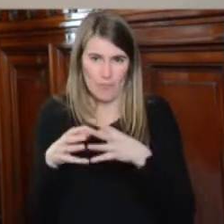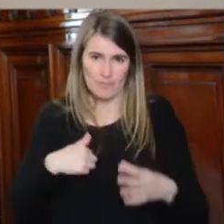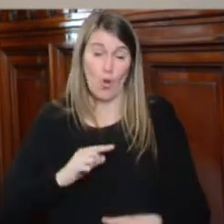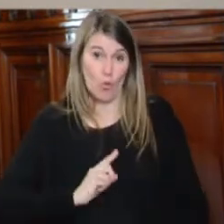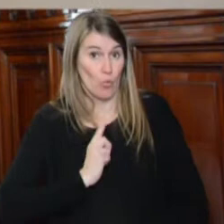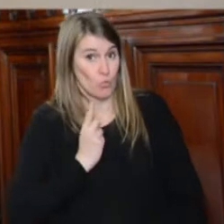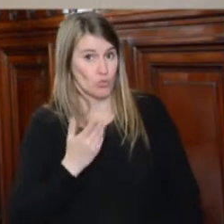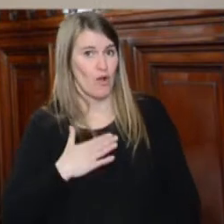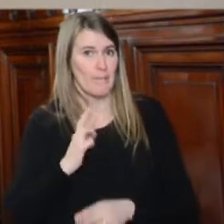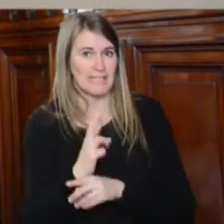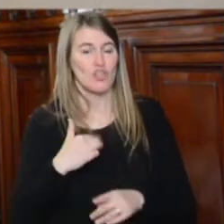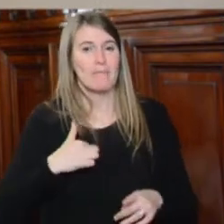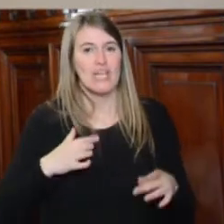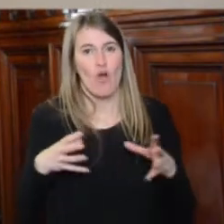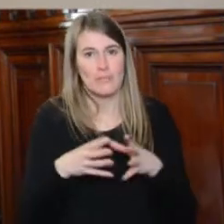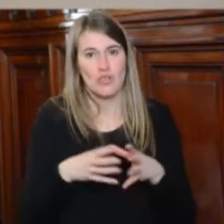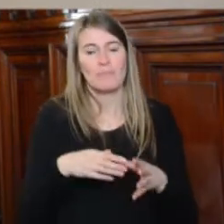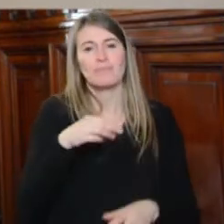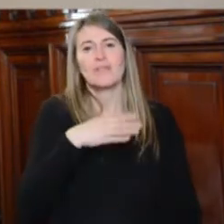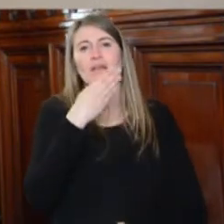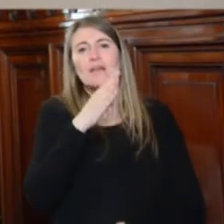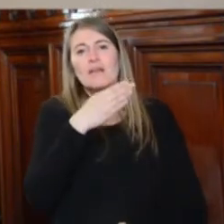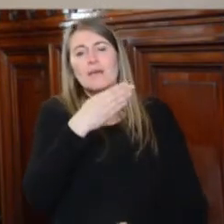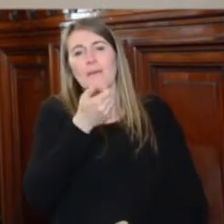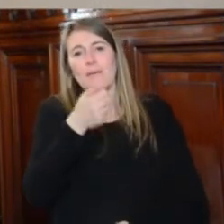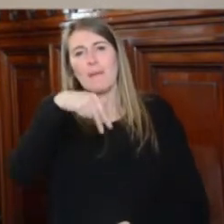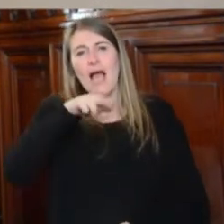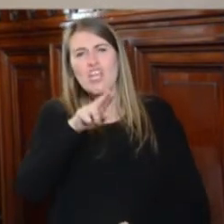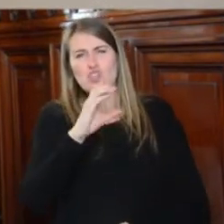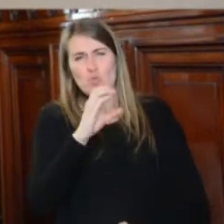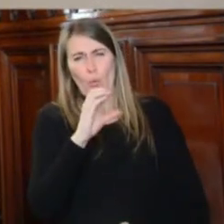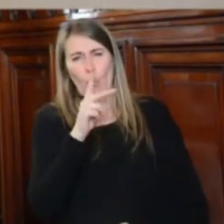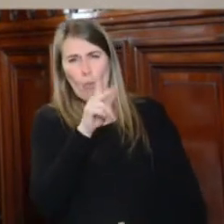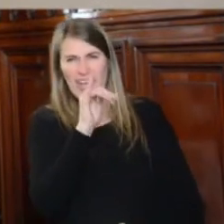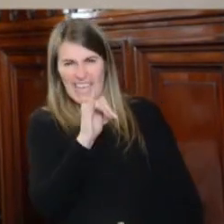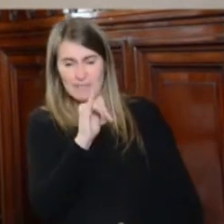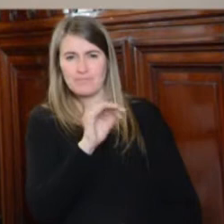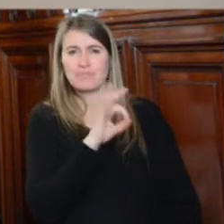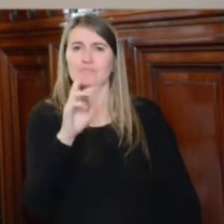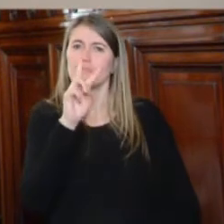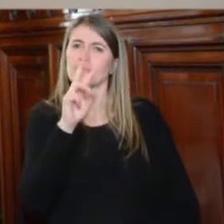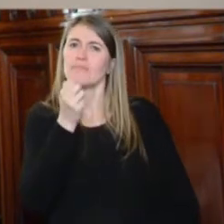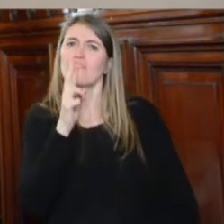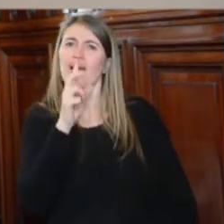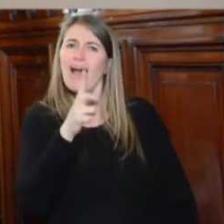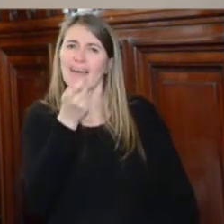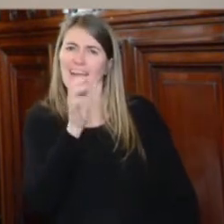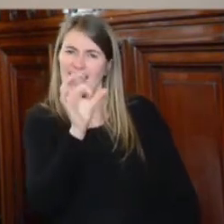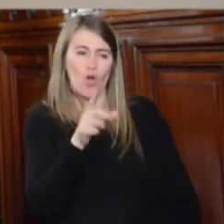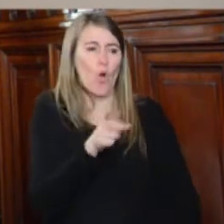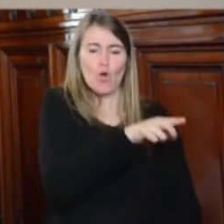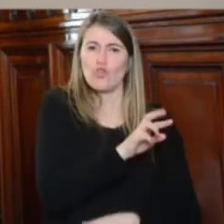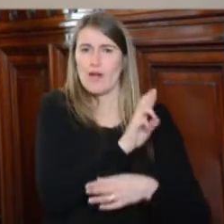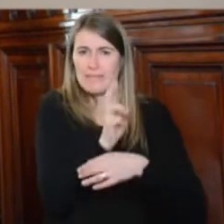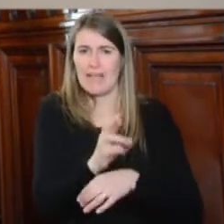el comisionado Paulo Banuqui, el comisionado Luis Ernesto Vargas y el comisionado Jesús